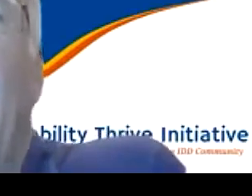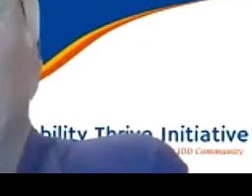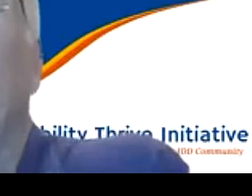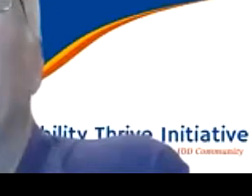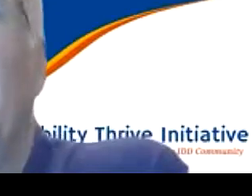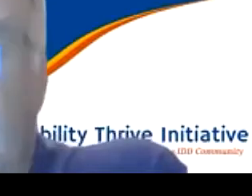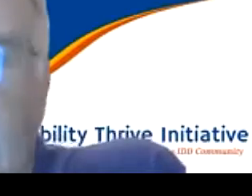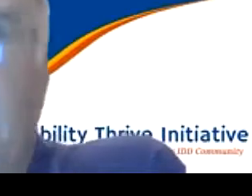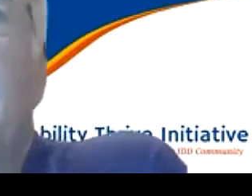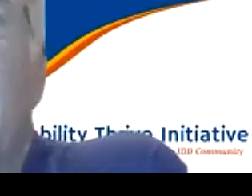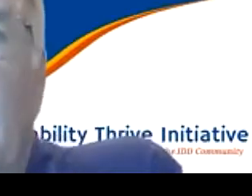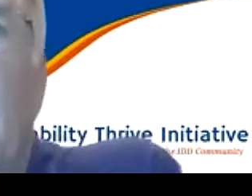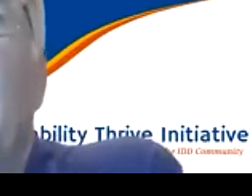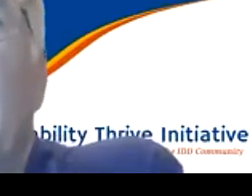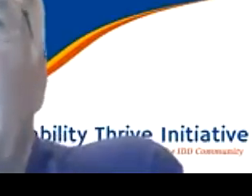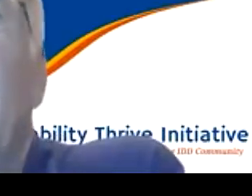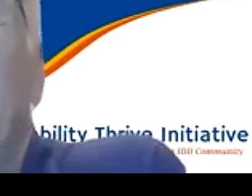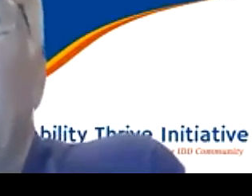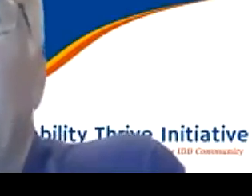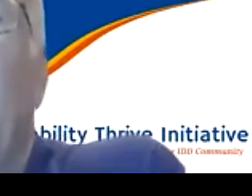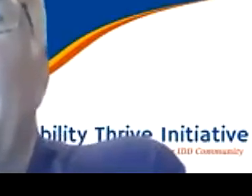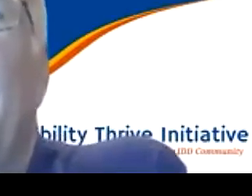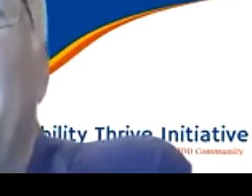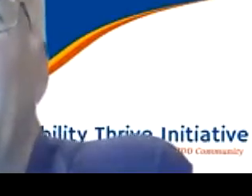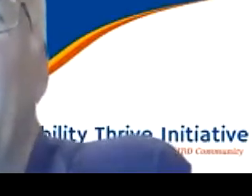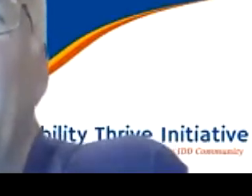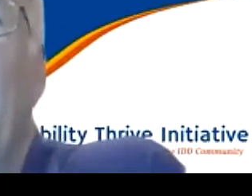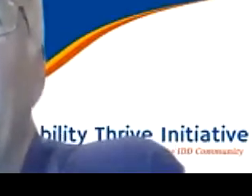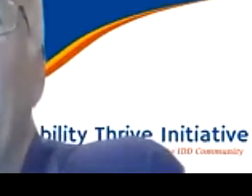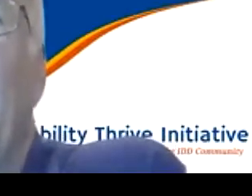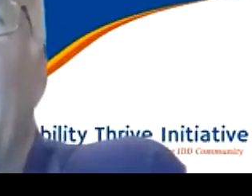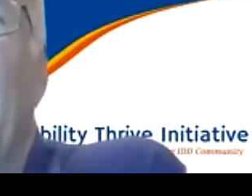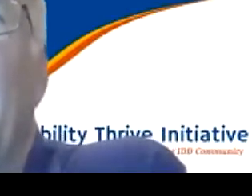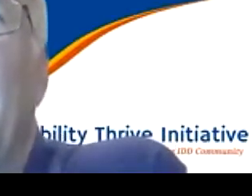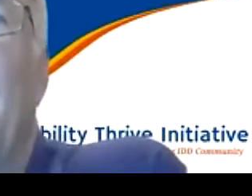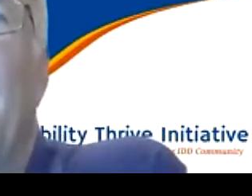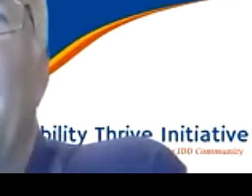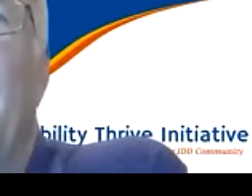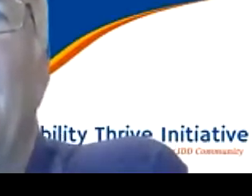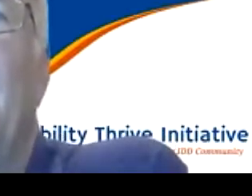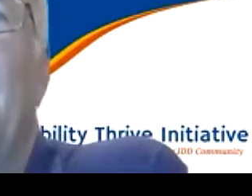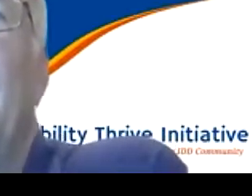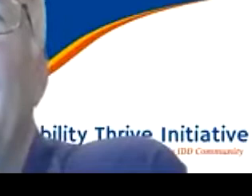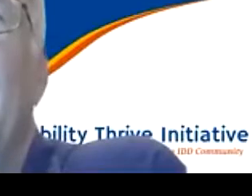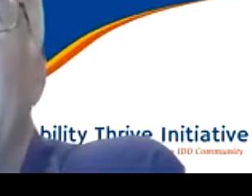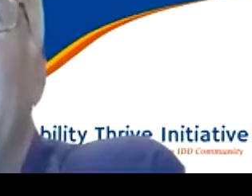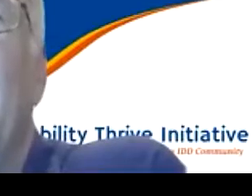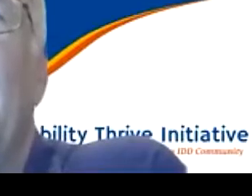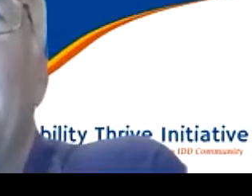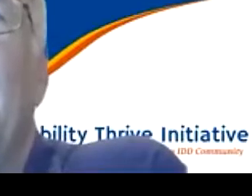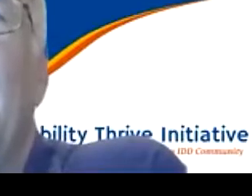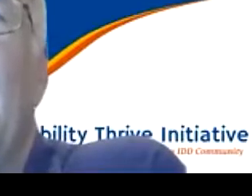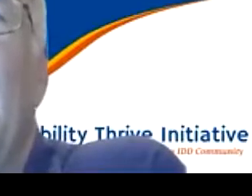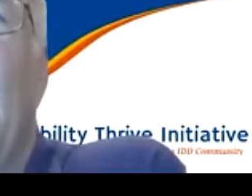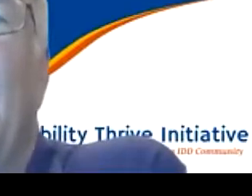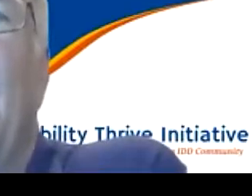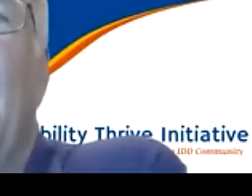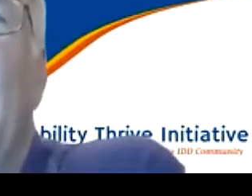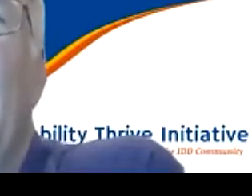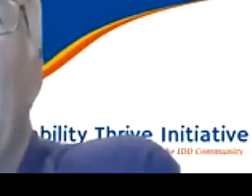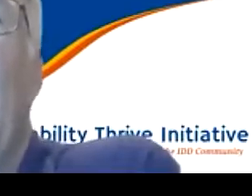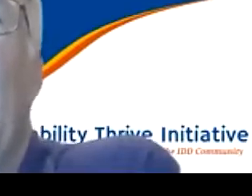Yo quiero regresar medio tiempo. ¿Te gustaría servicios remotos también o...?